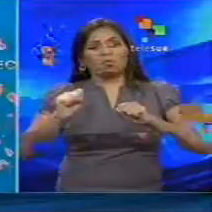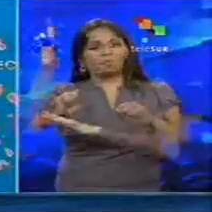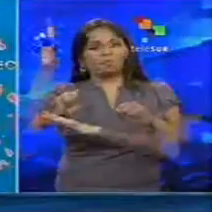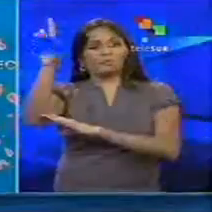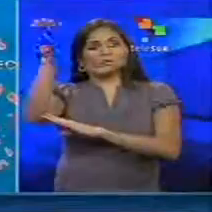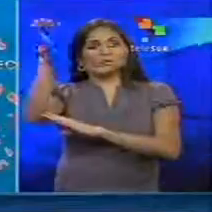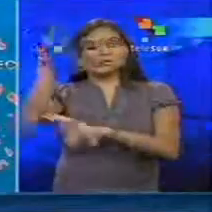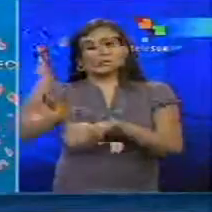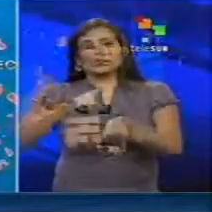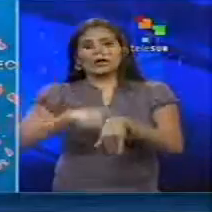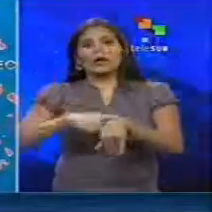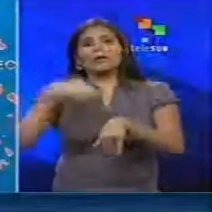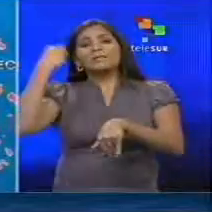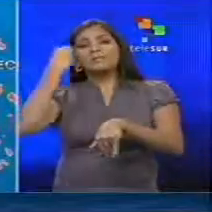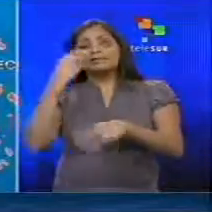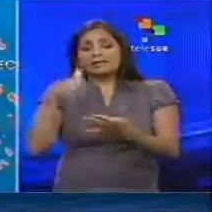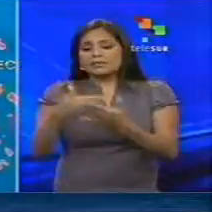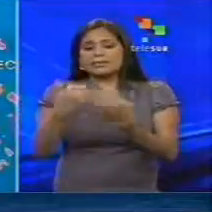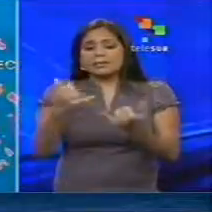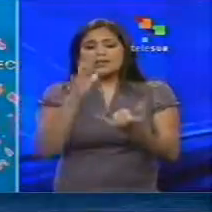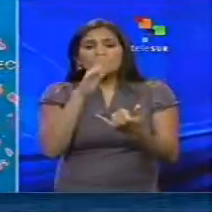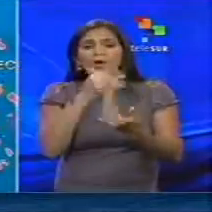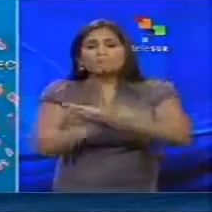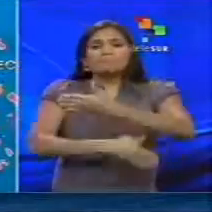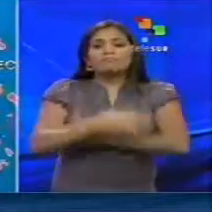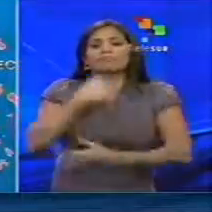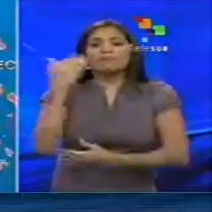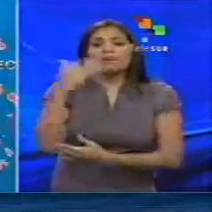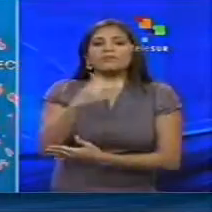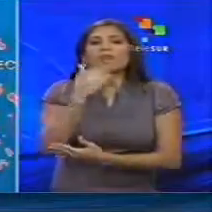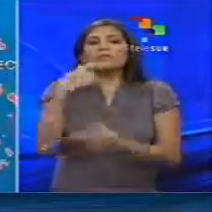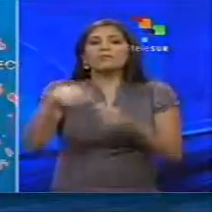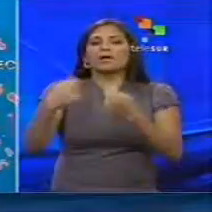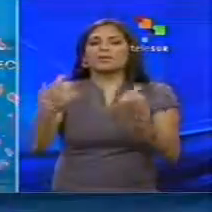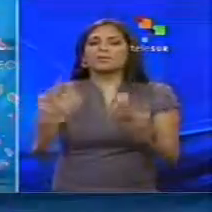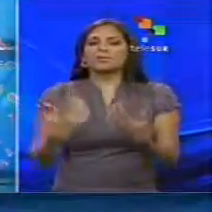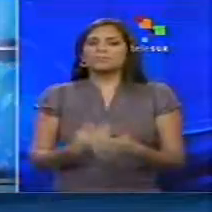...entonces se desconoce si hay víctimas mortales o daños materiales.